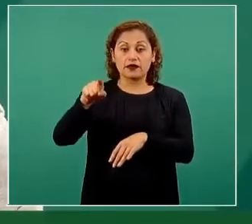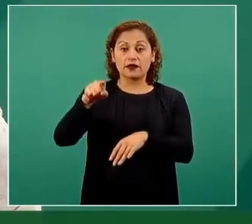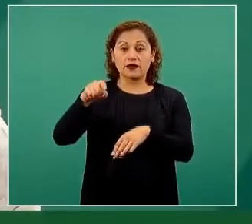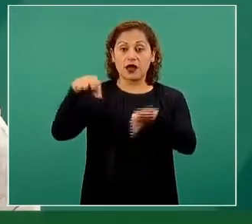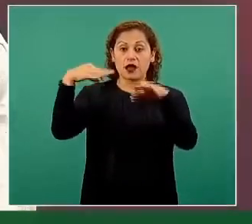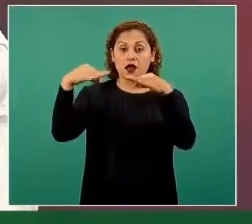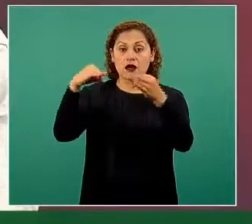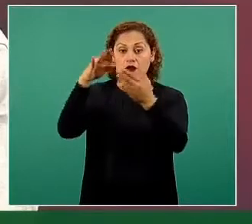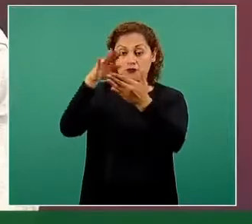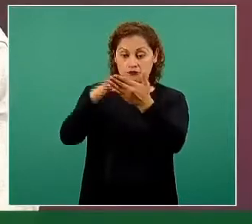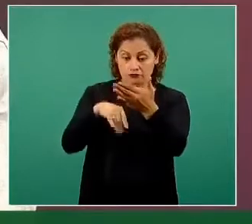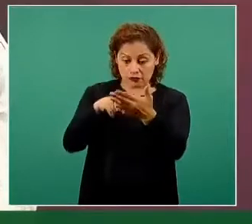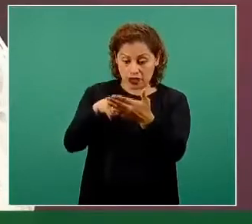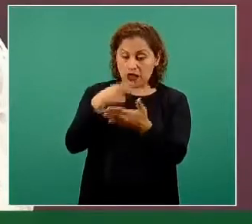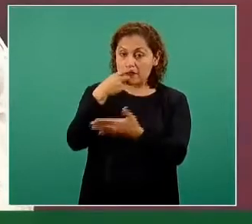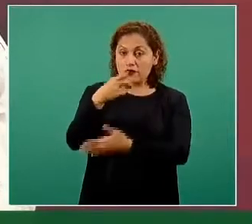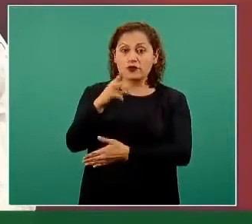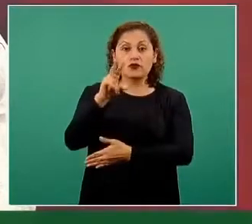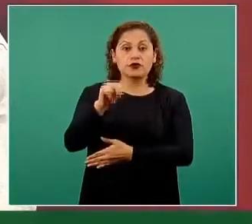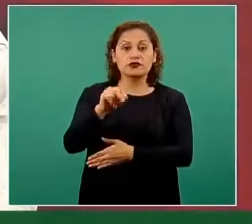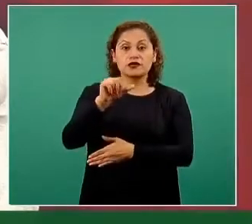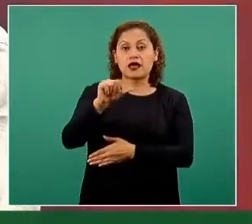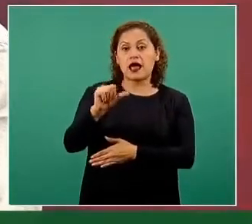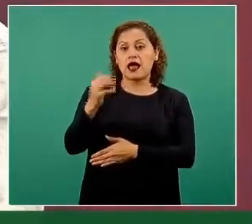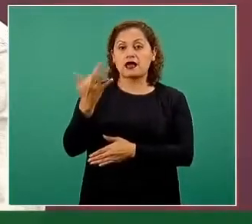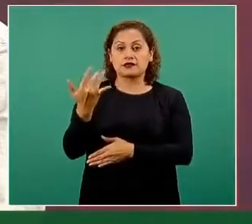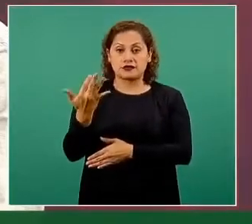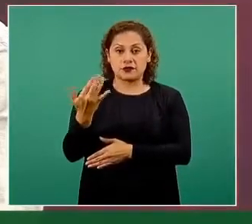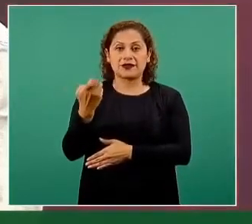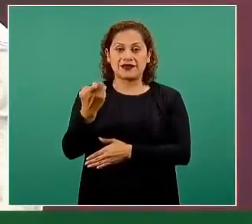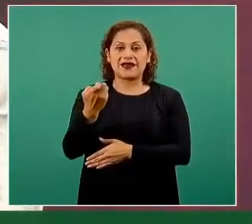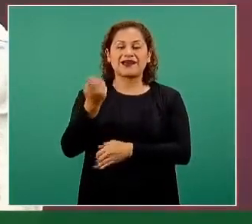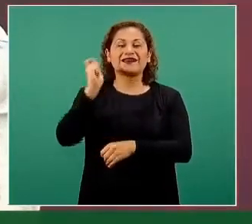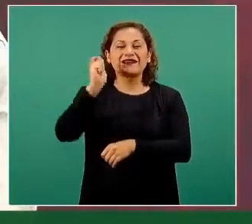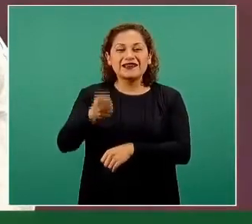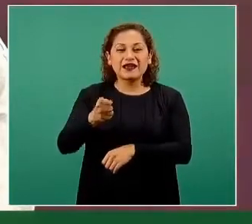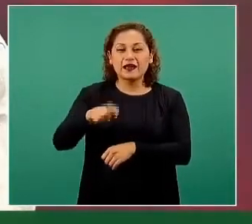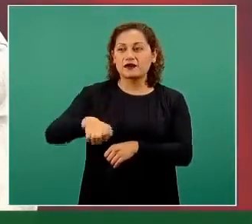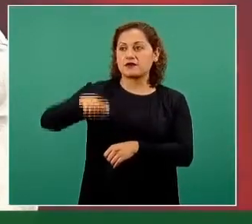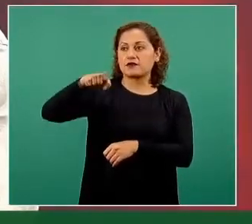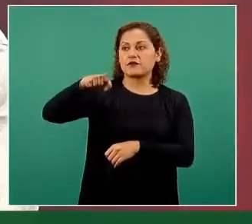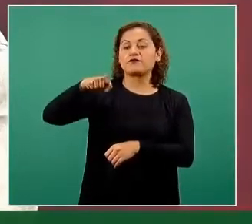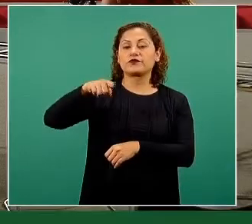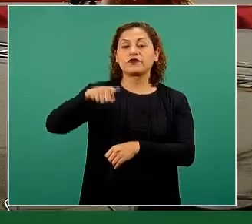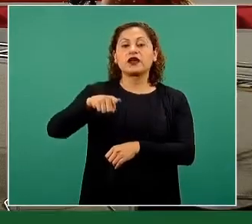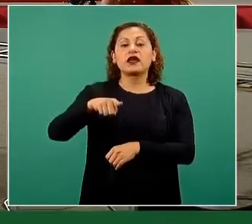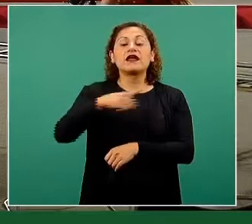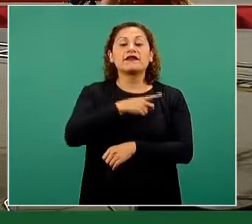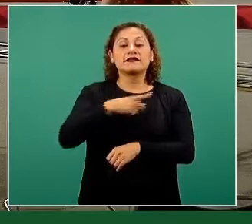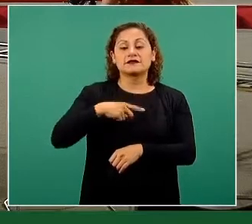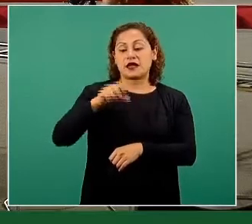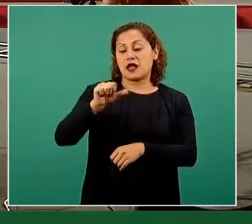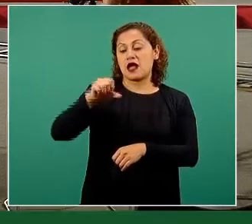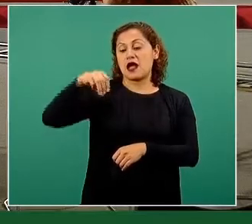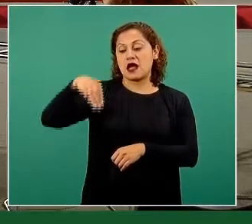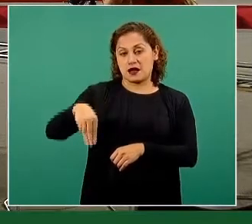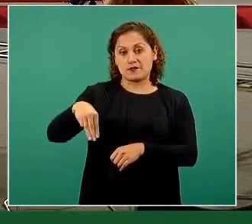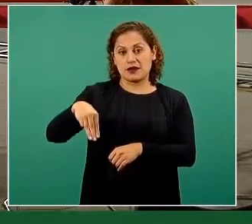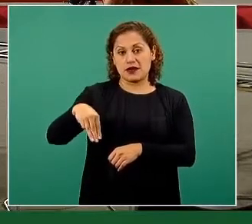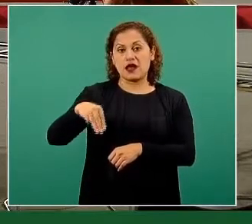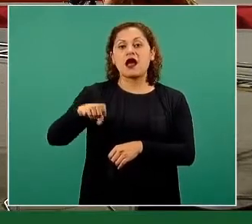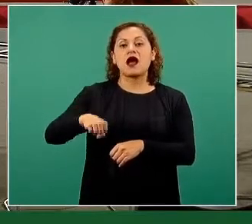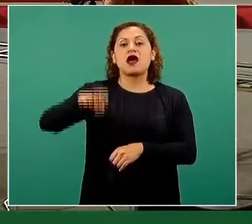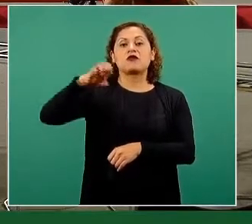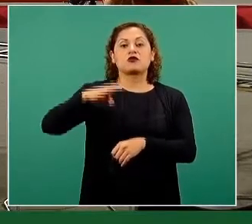A50, que quiere decir adulto de 50 o más, sino dice AM, que quiere decir adulto mayor, no se preocupe.